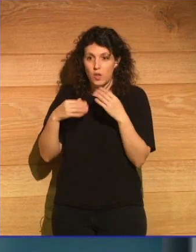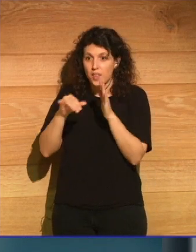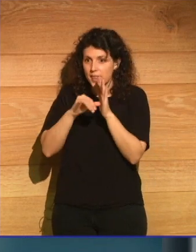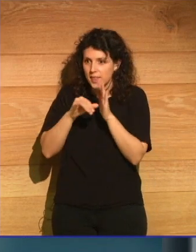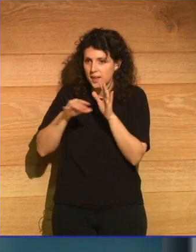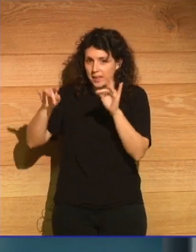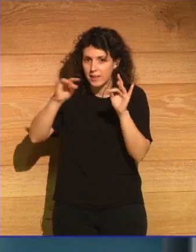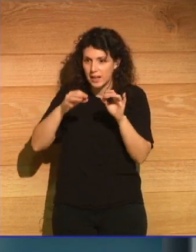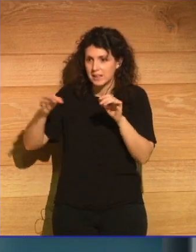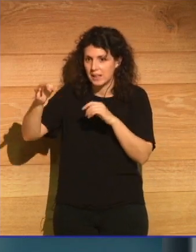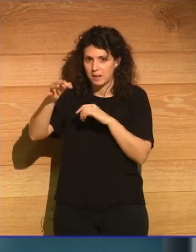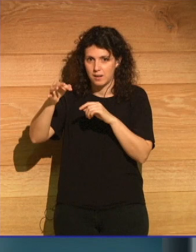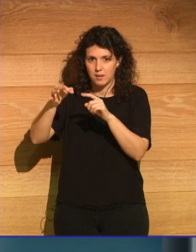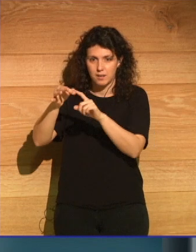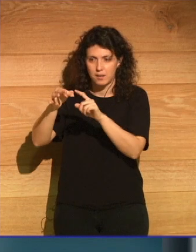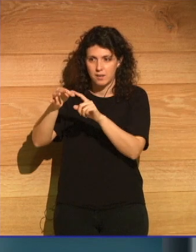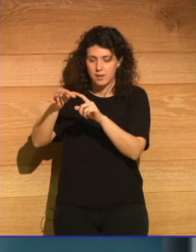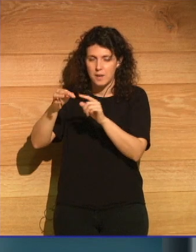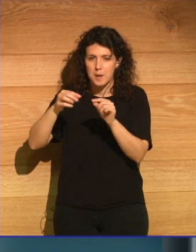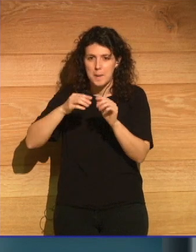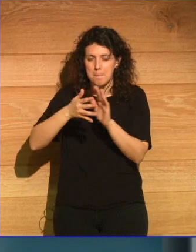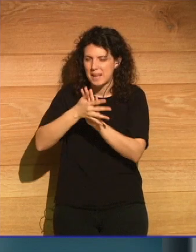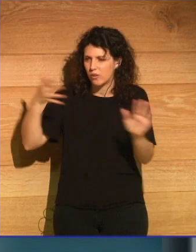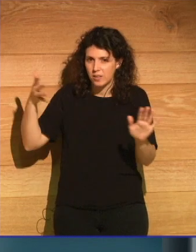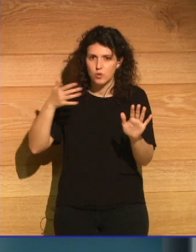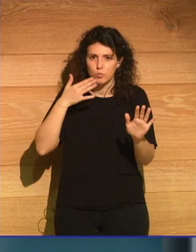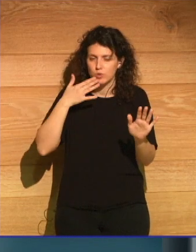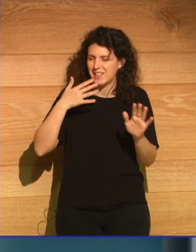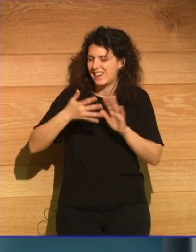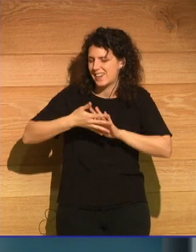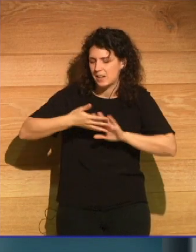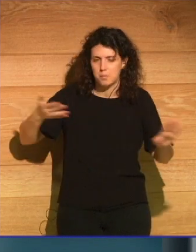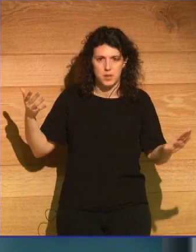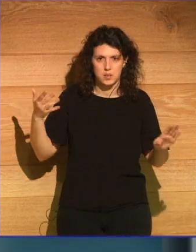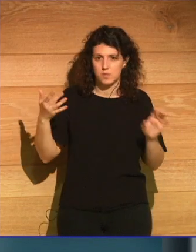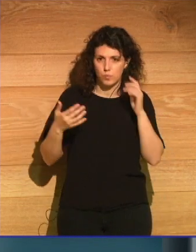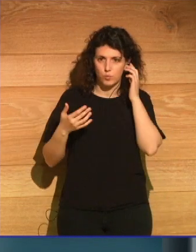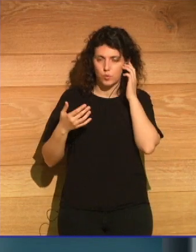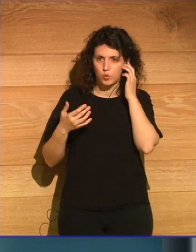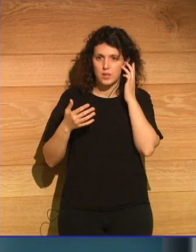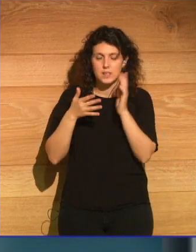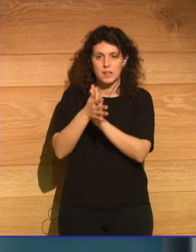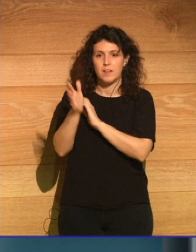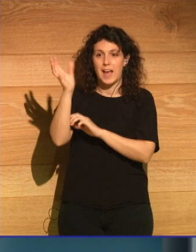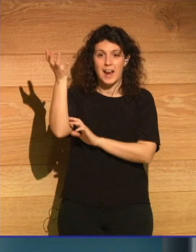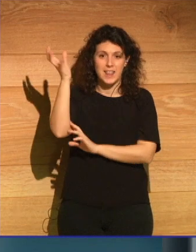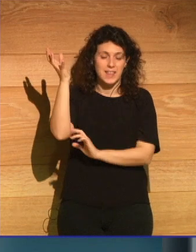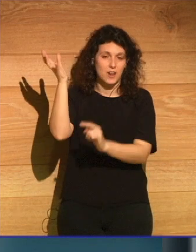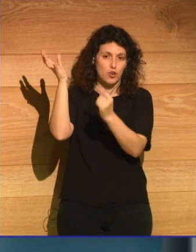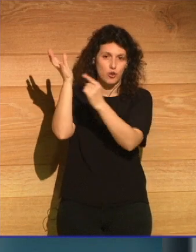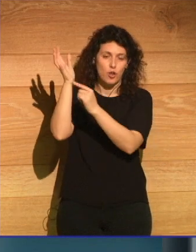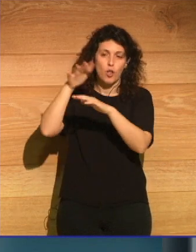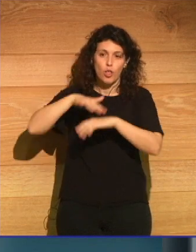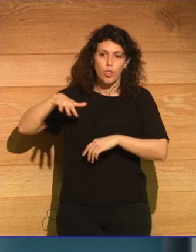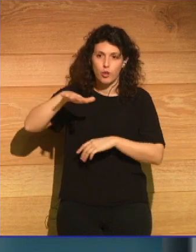con la velocidad de una bala. Así que el cielo ya no es un lugar de